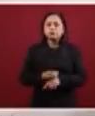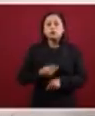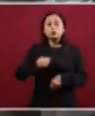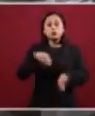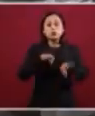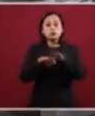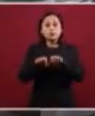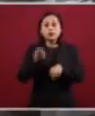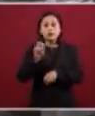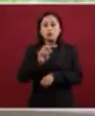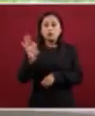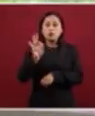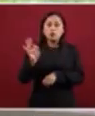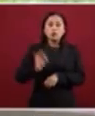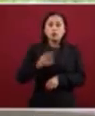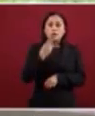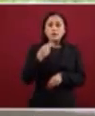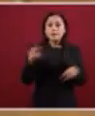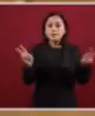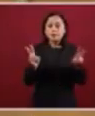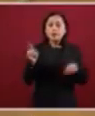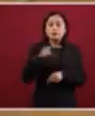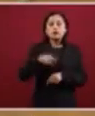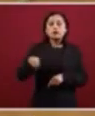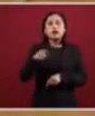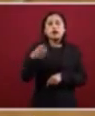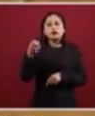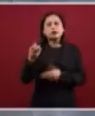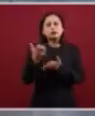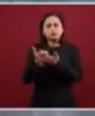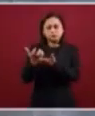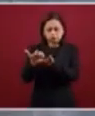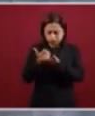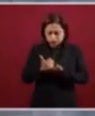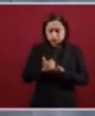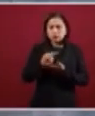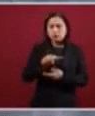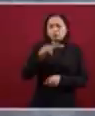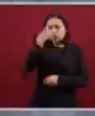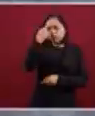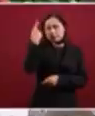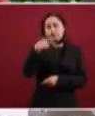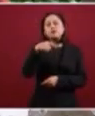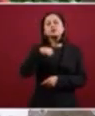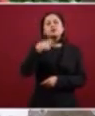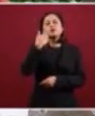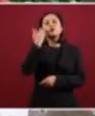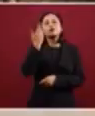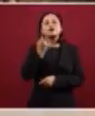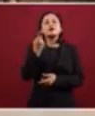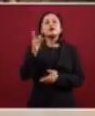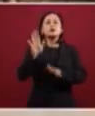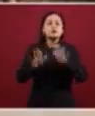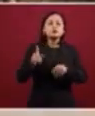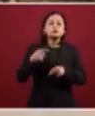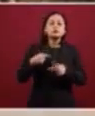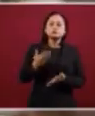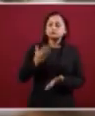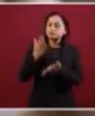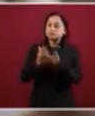solamente es algo económico, a mí me emociona llegar a mi meliponario, llegar a mi apiario y ver que están bien.